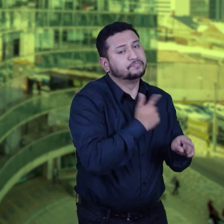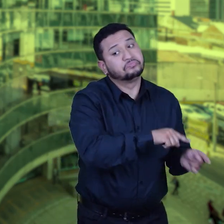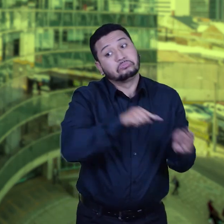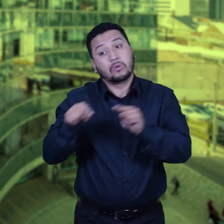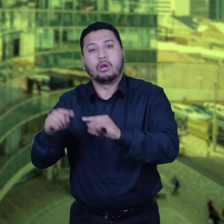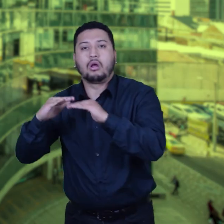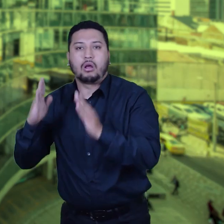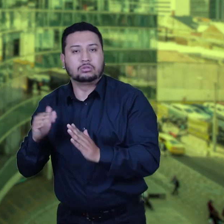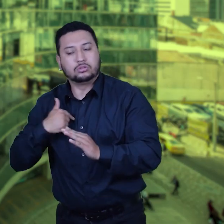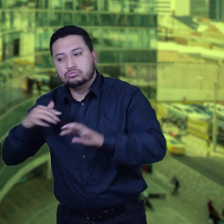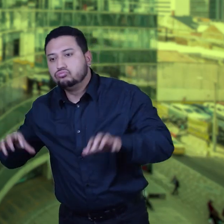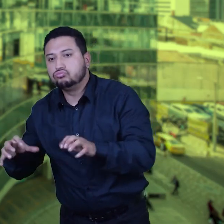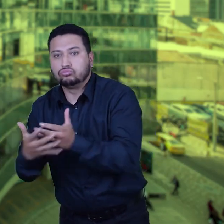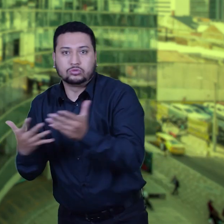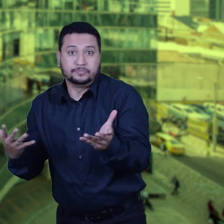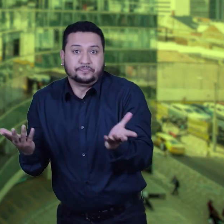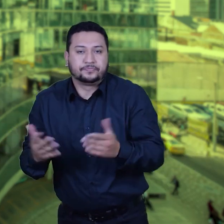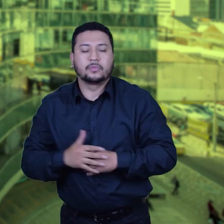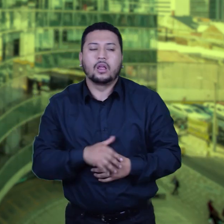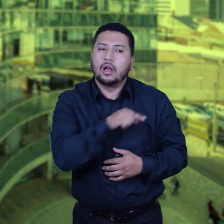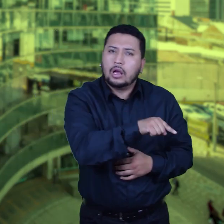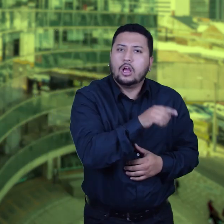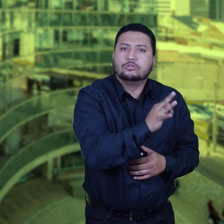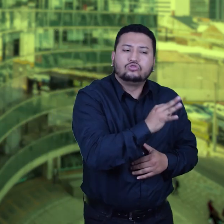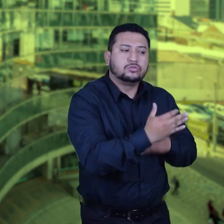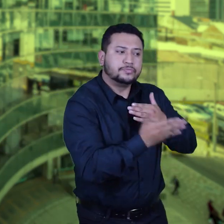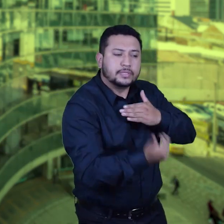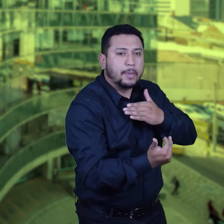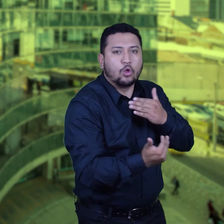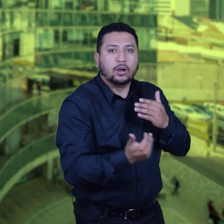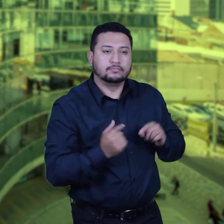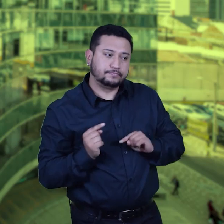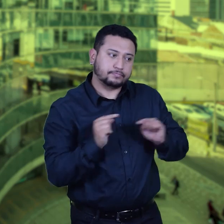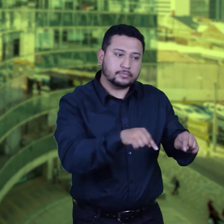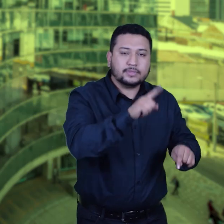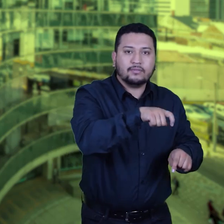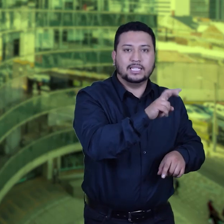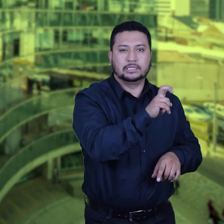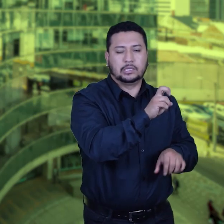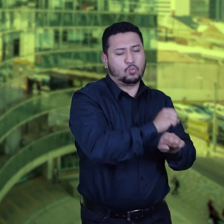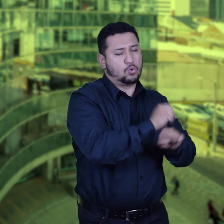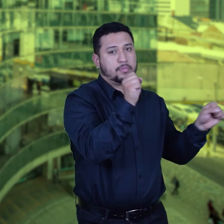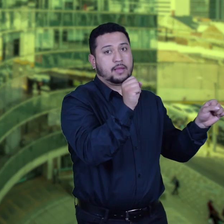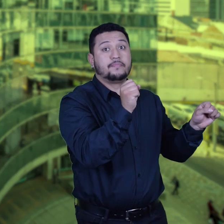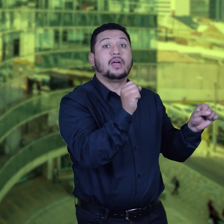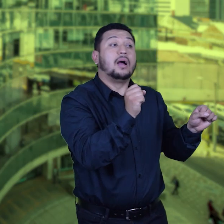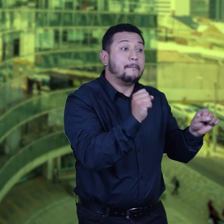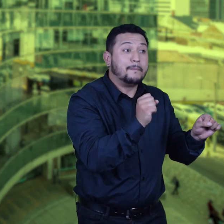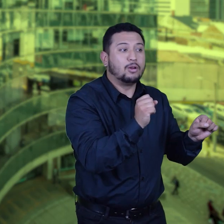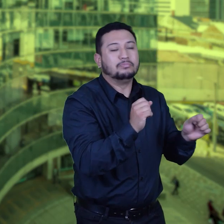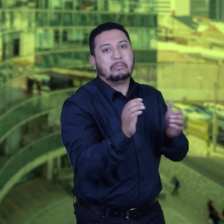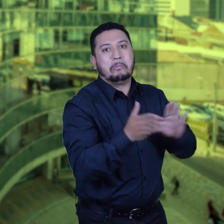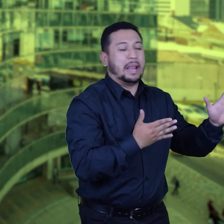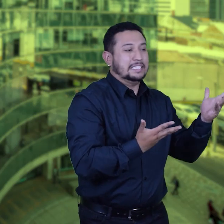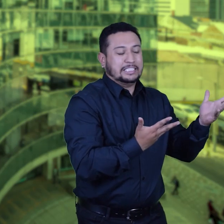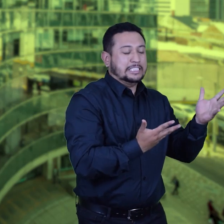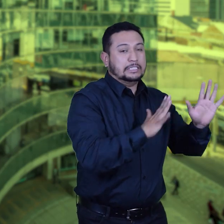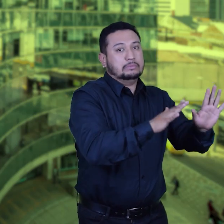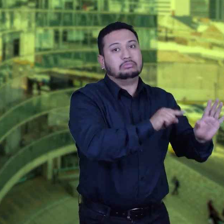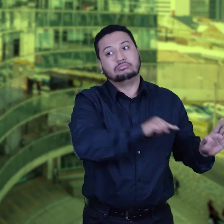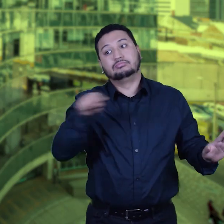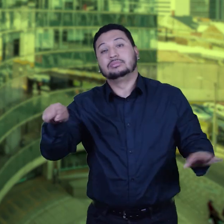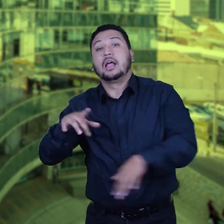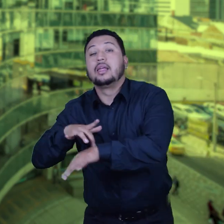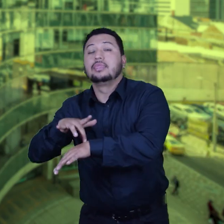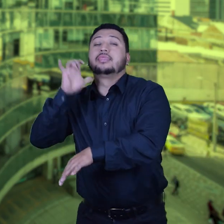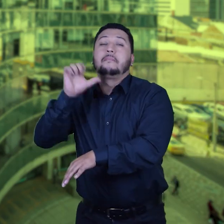normalmente que tenemos que estar aquí en la obra es 7 de la mañana, si no toca madrugar a cargar material